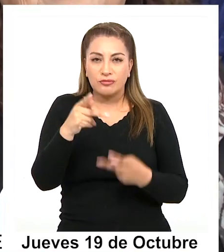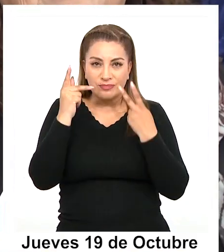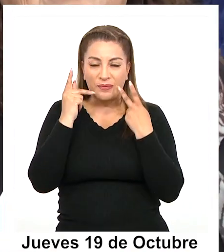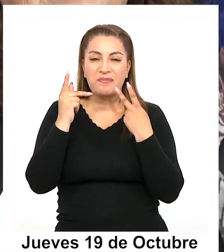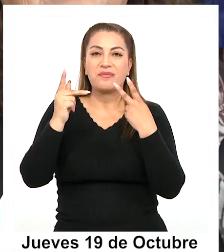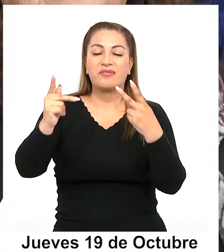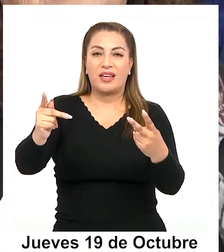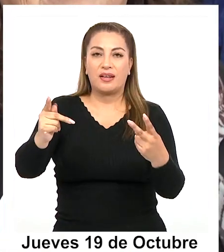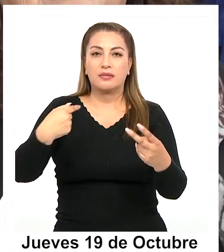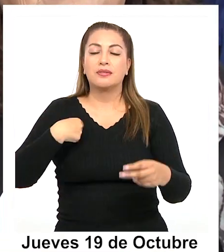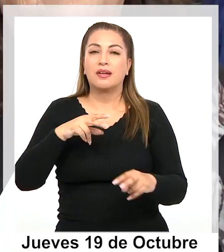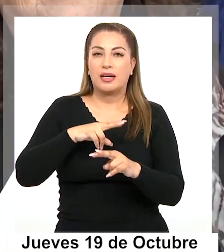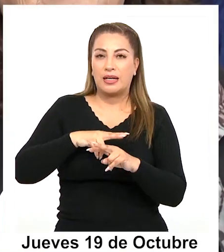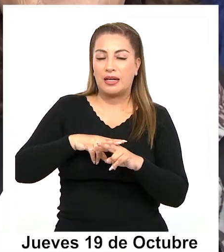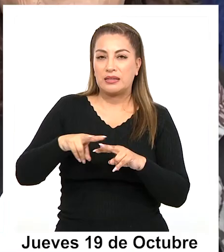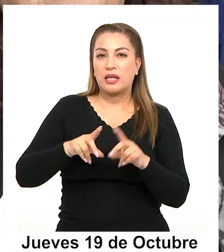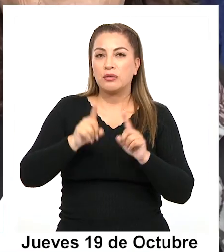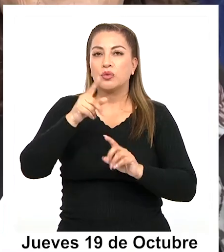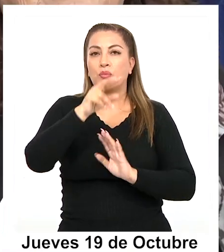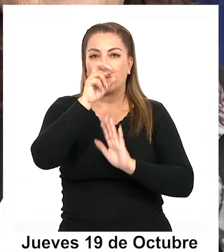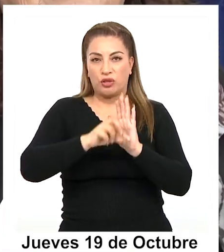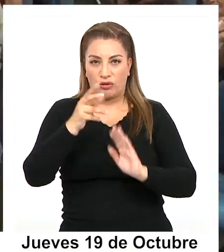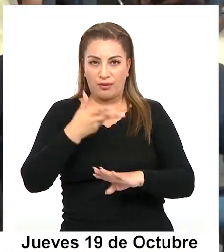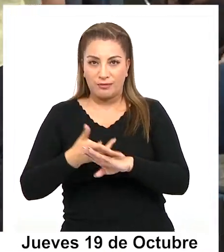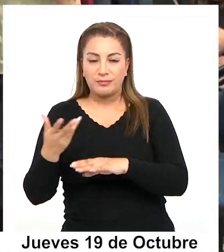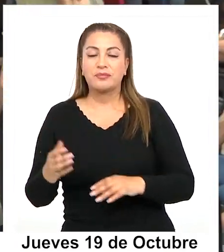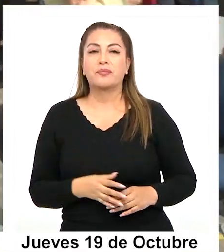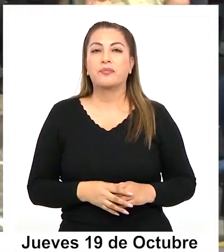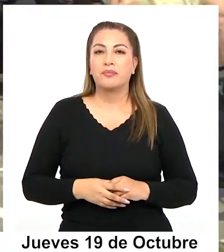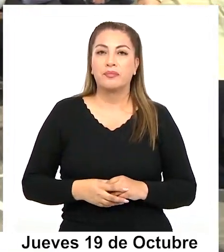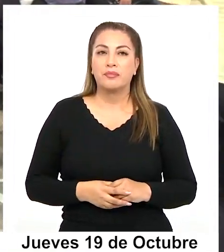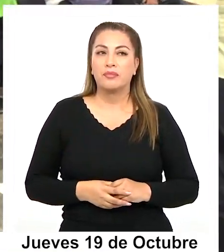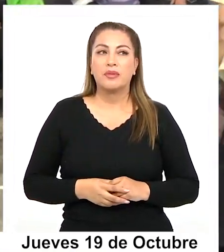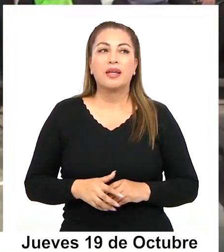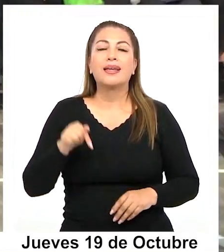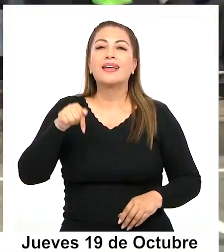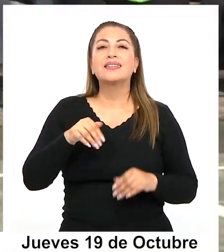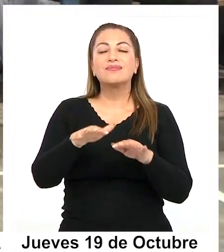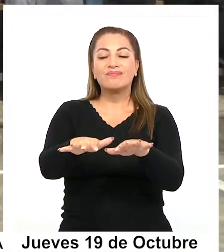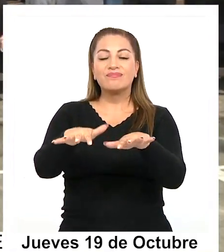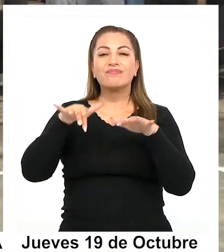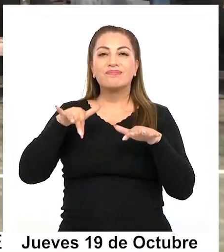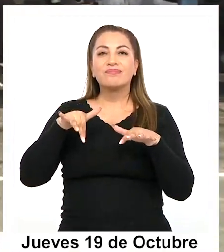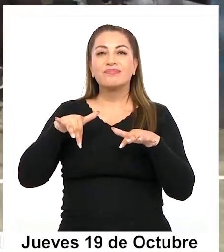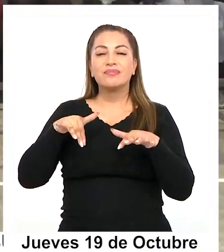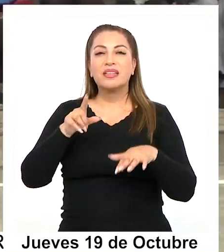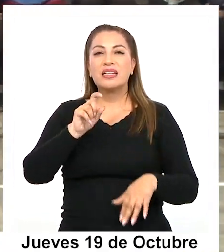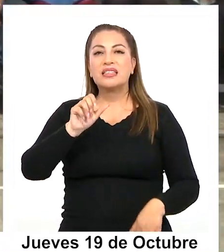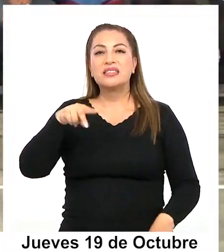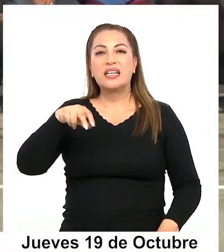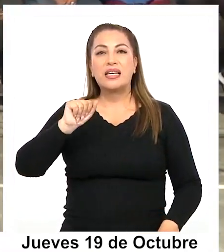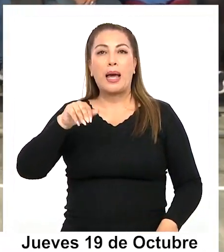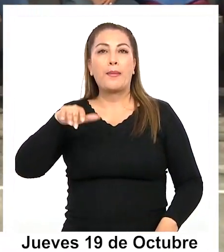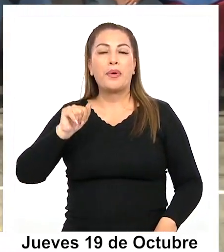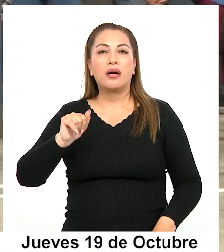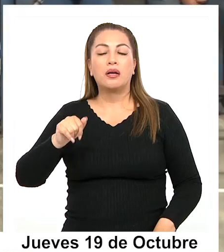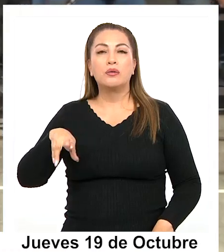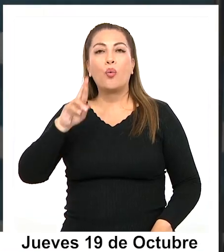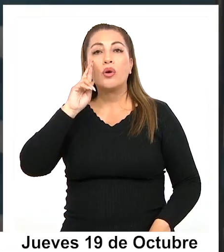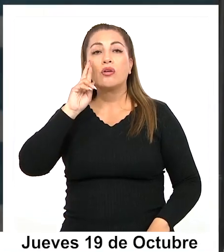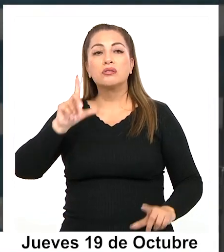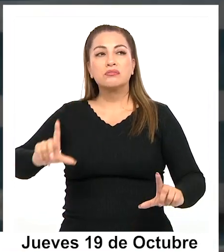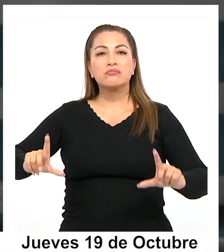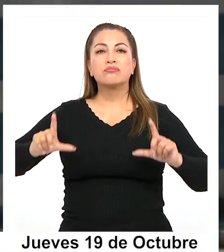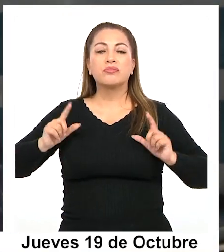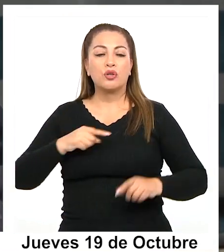realizar los proyectos que tenemos. Durante la ceremonia, el Senama le entregó un reconocimiento